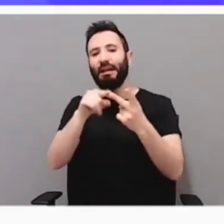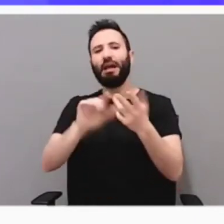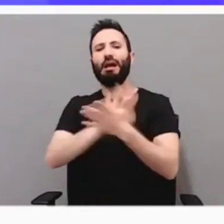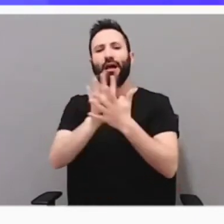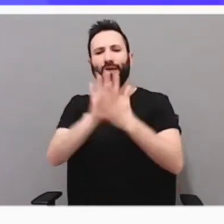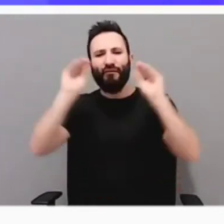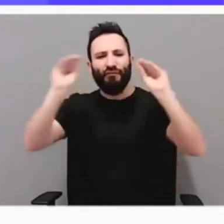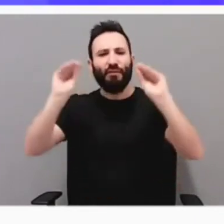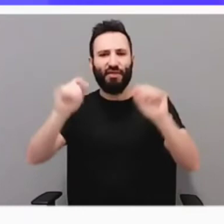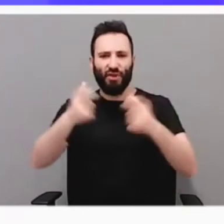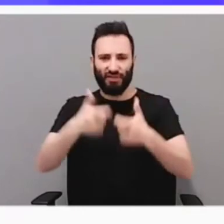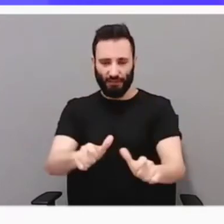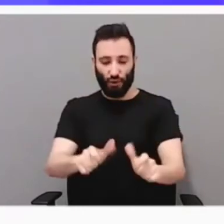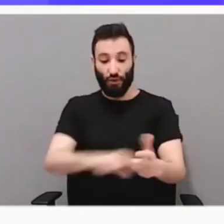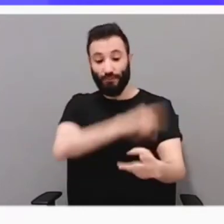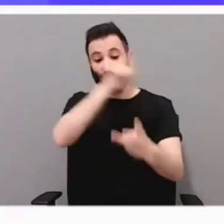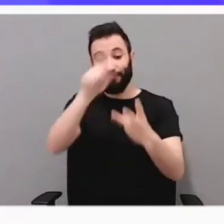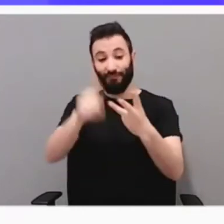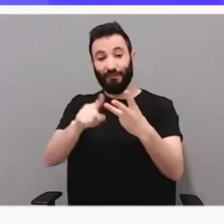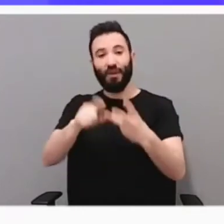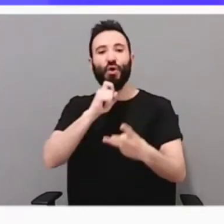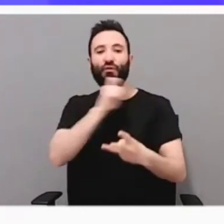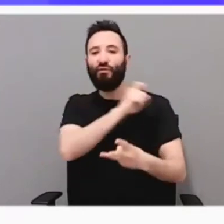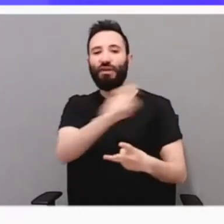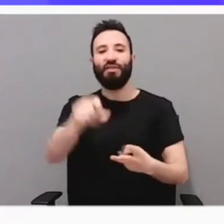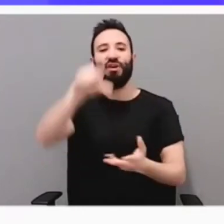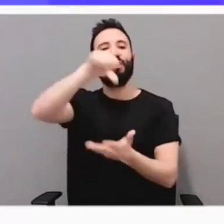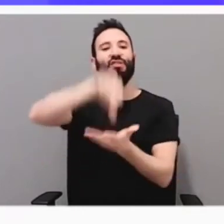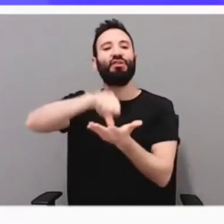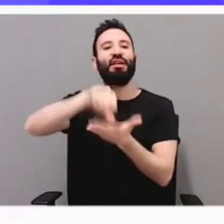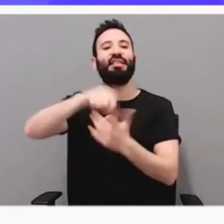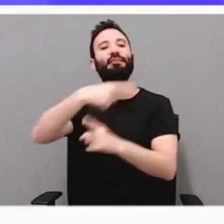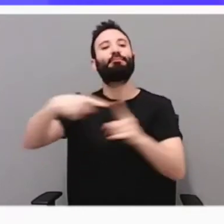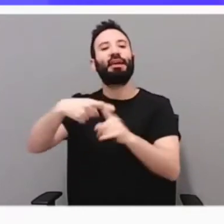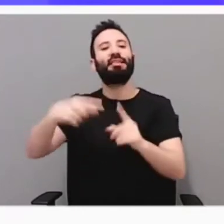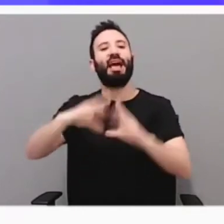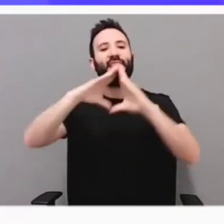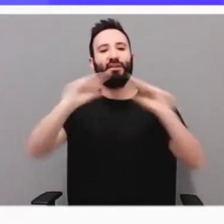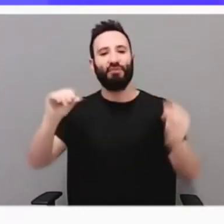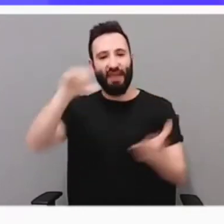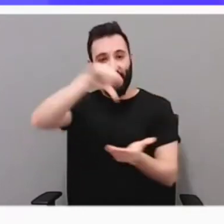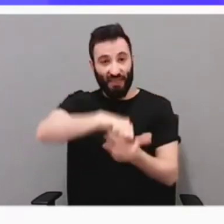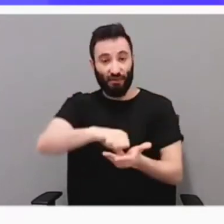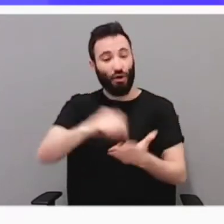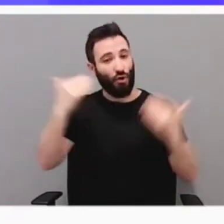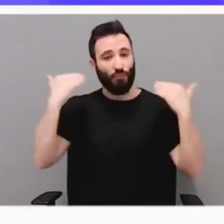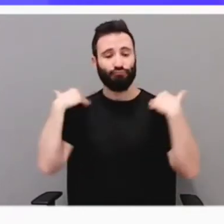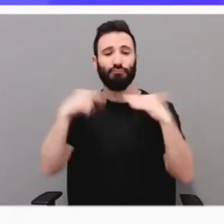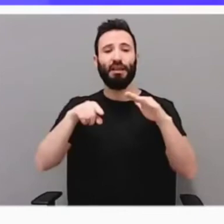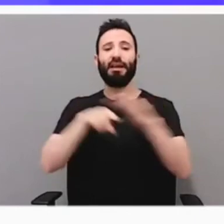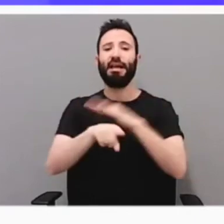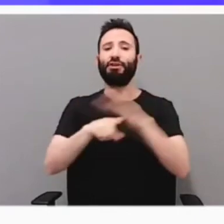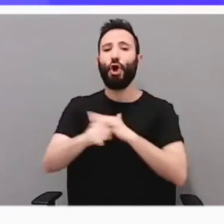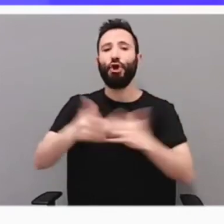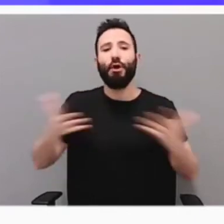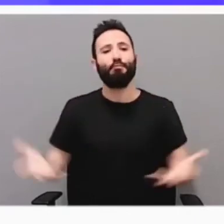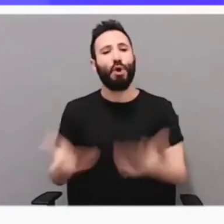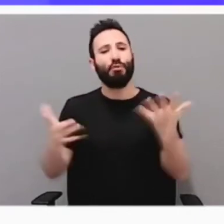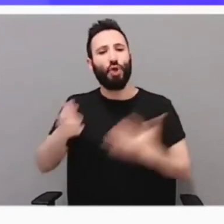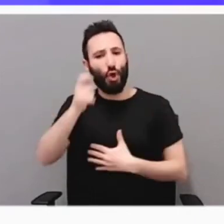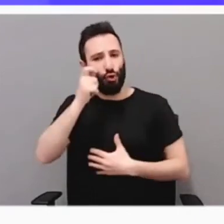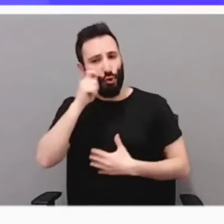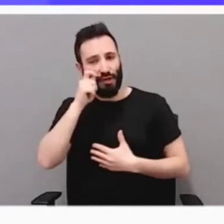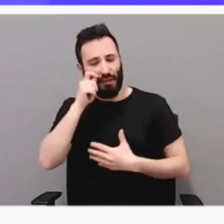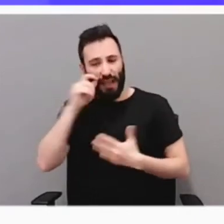Y, por último, la Fundación Ciudades Medias del Centro de Andalucía, como ente de gestión y promoción turística, que mantiene conectada y